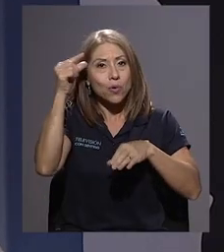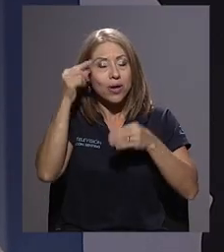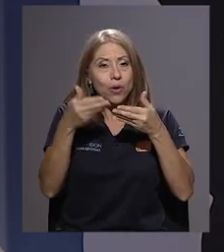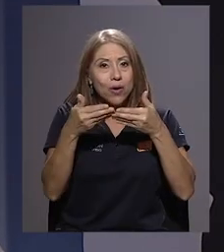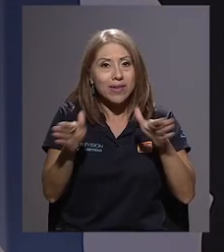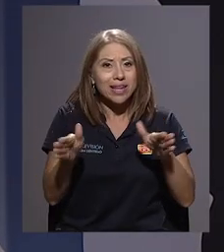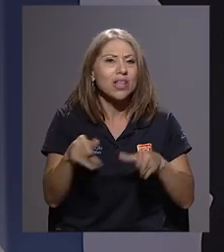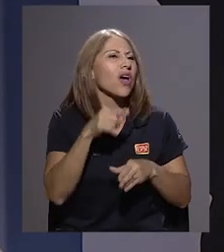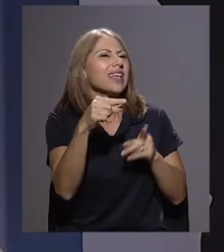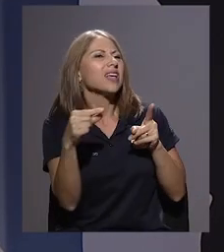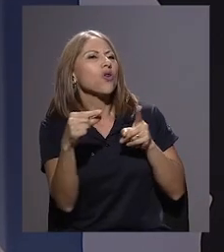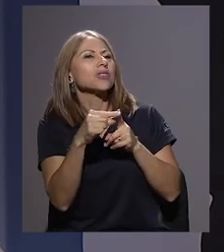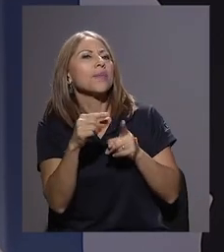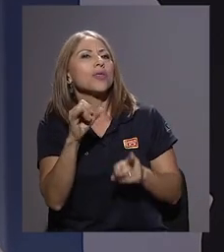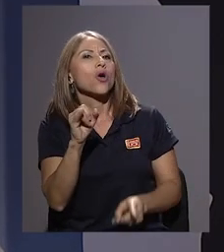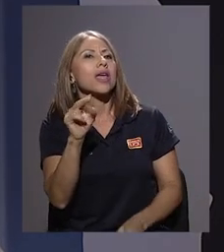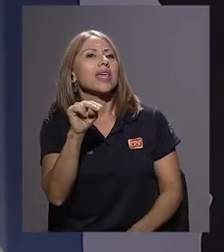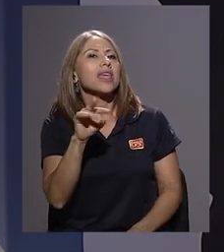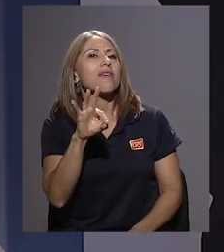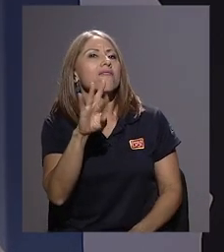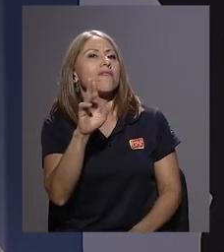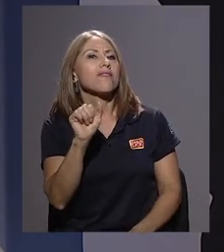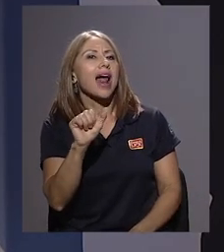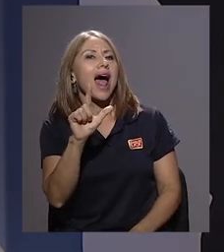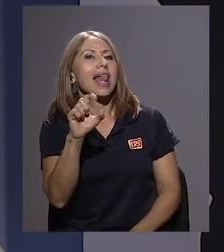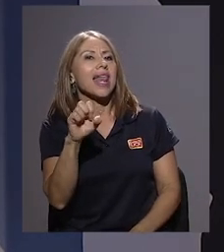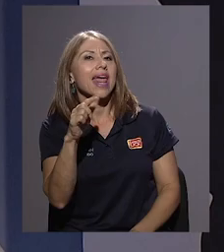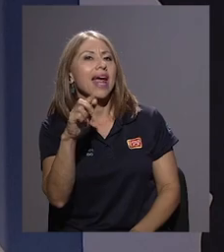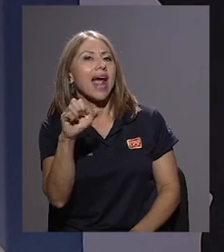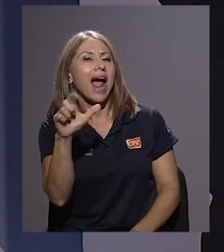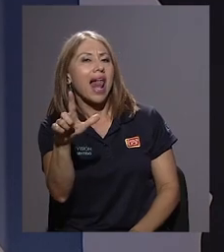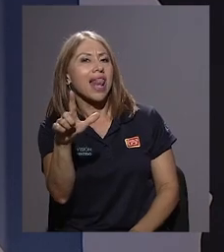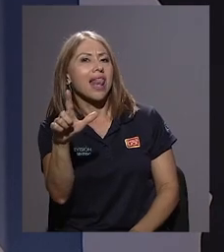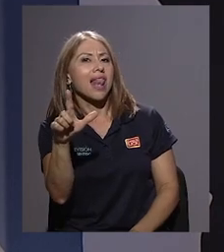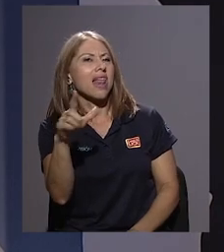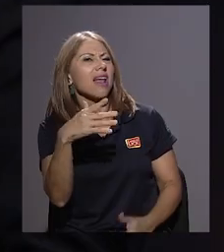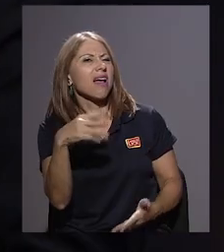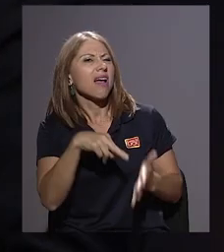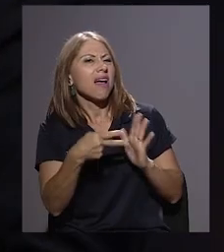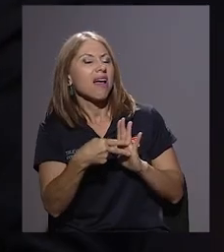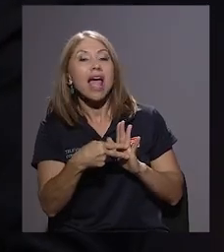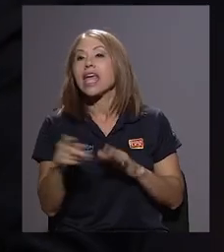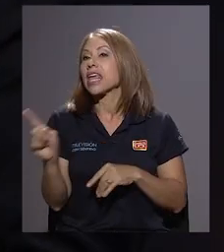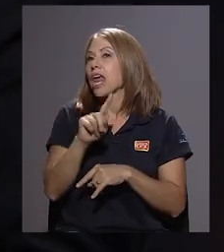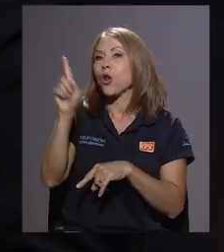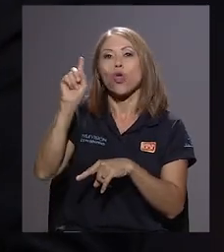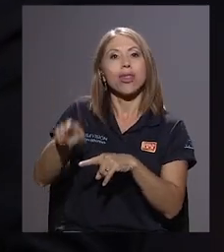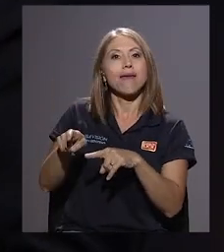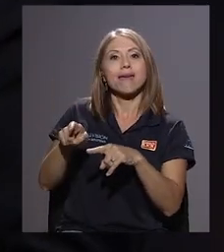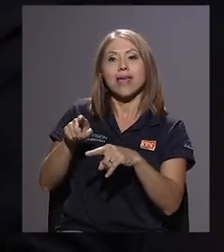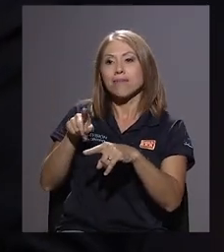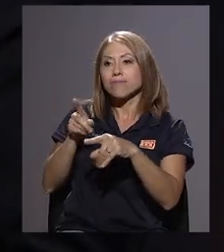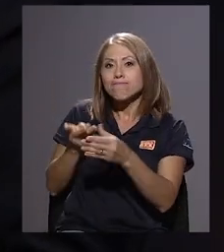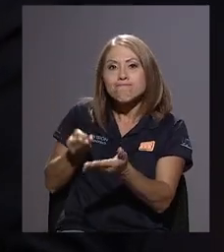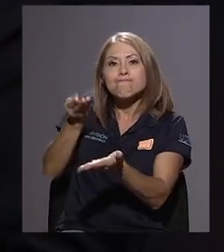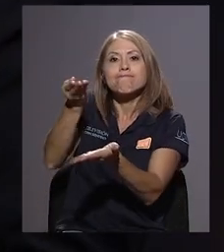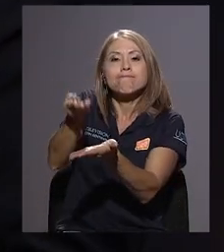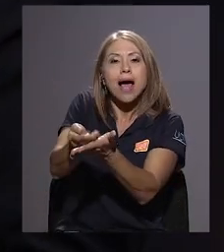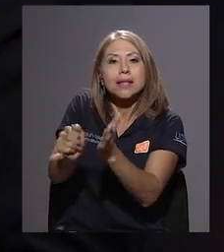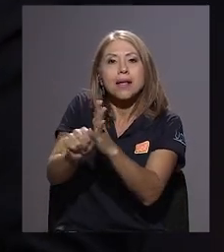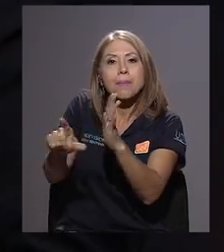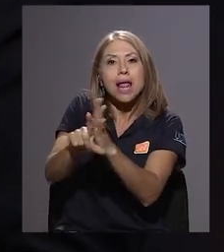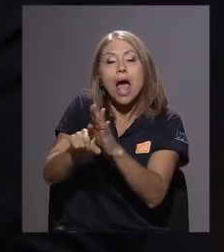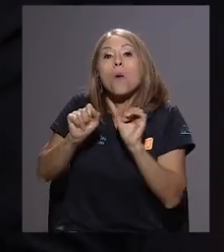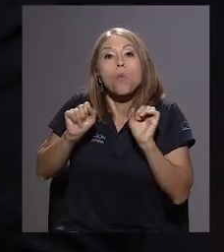ese concepto de infralegal? Infralegal es que no tiene que pasar por la asamblea, puede ser una decisión, digamos, del ejecutivo a través de un